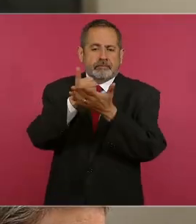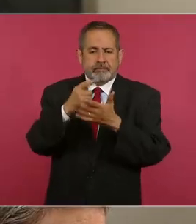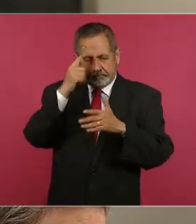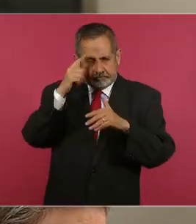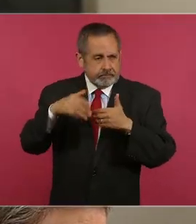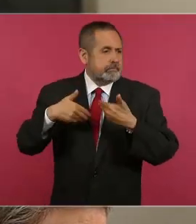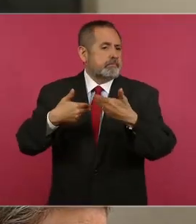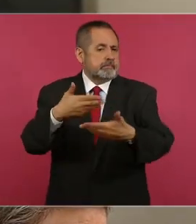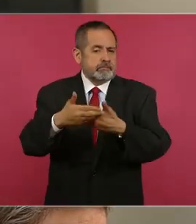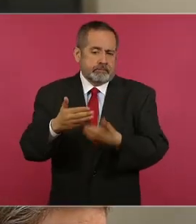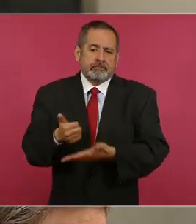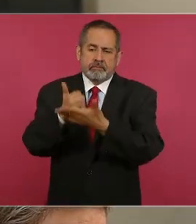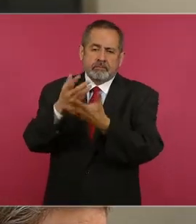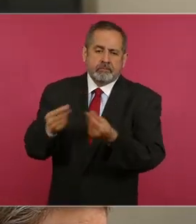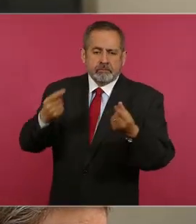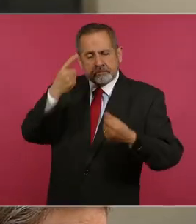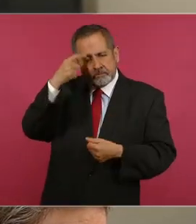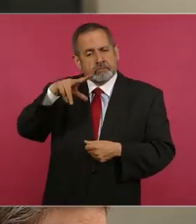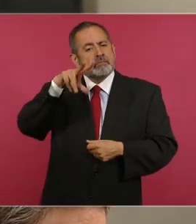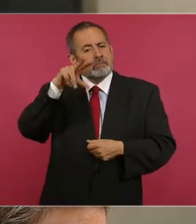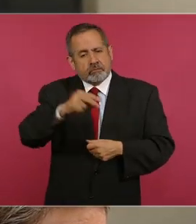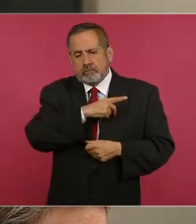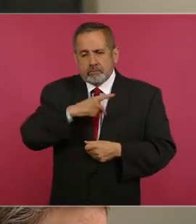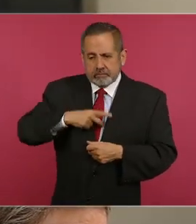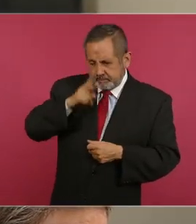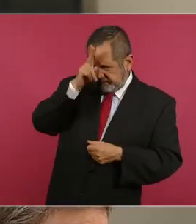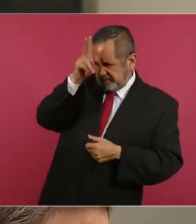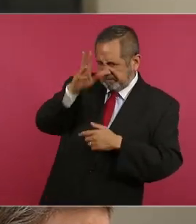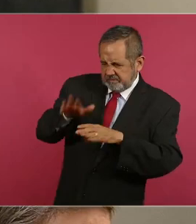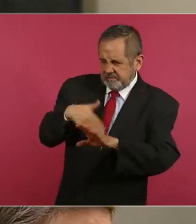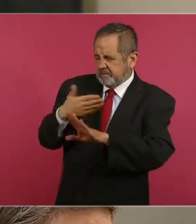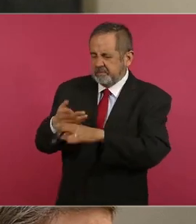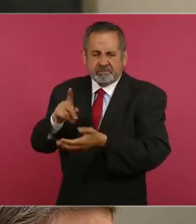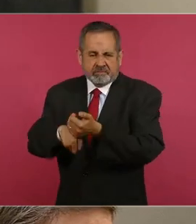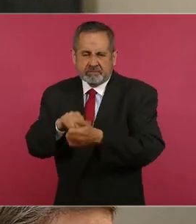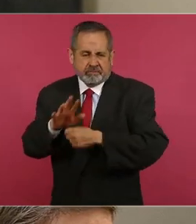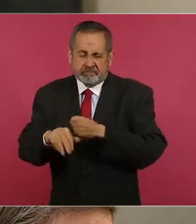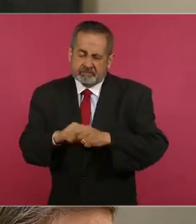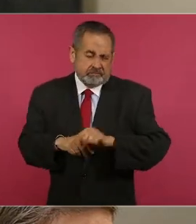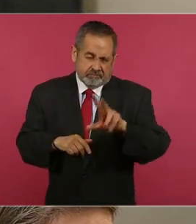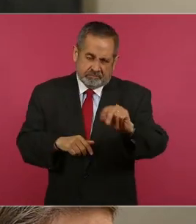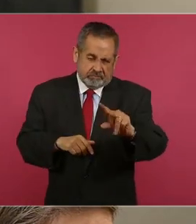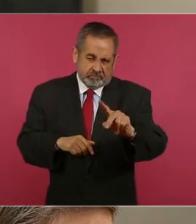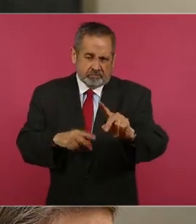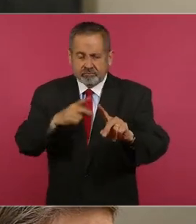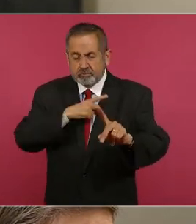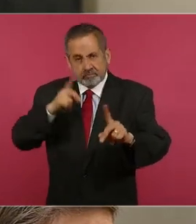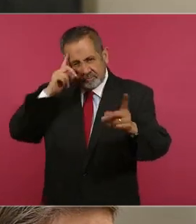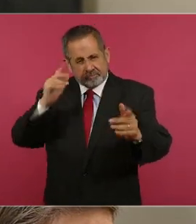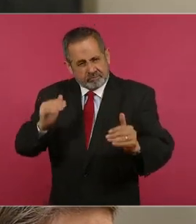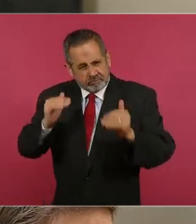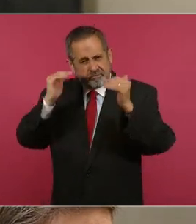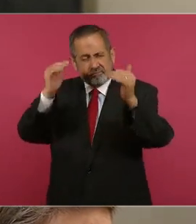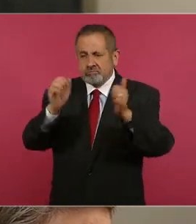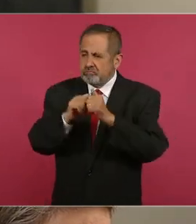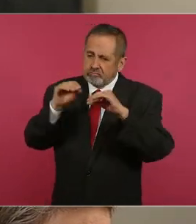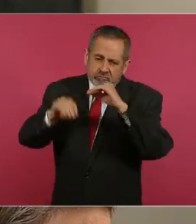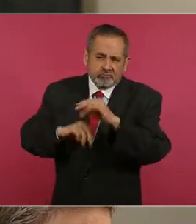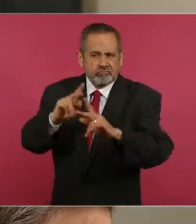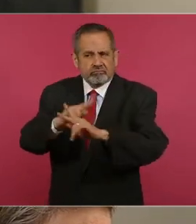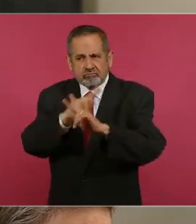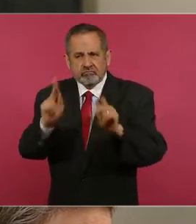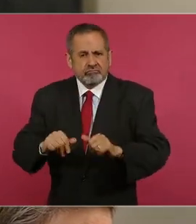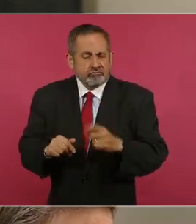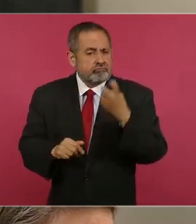multicausal de la violencia. Sólo con una visión periférica y con altura de miras se puede construir la paz.